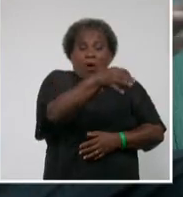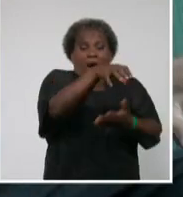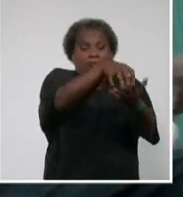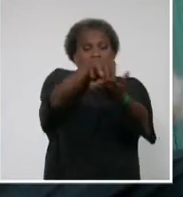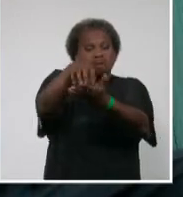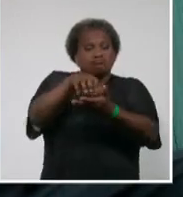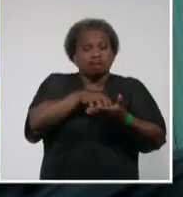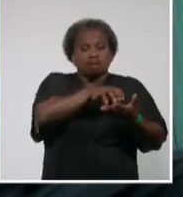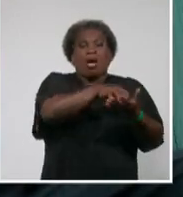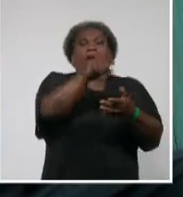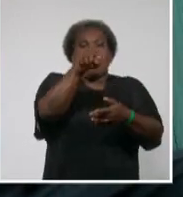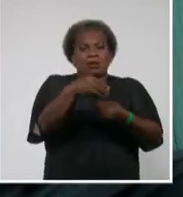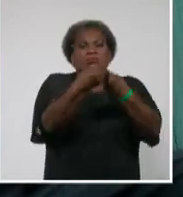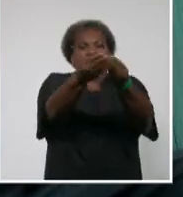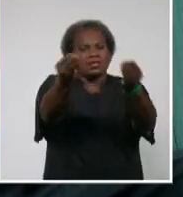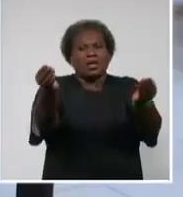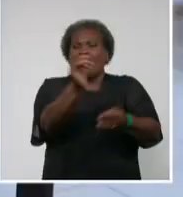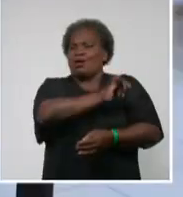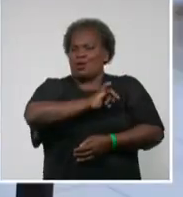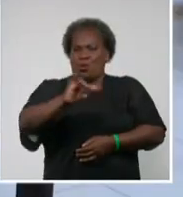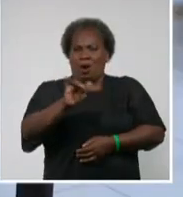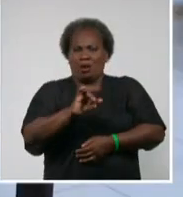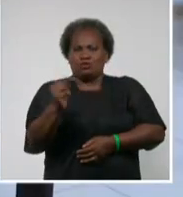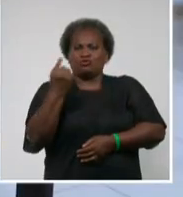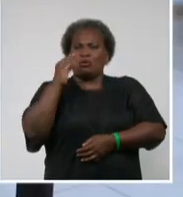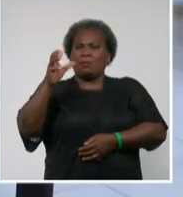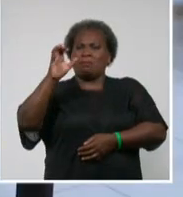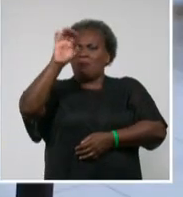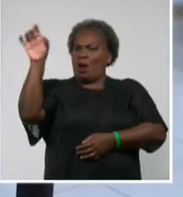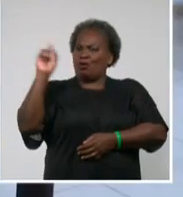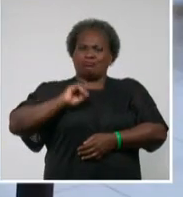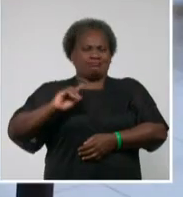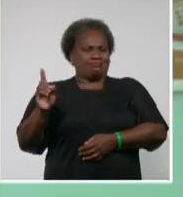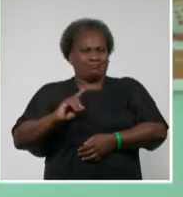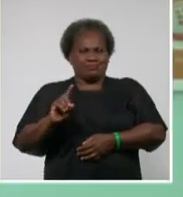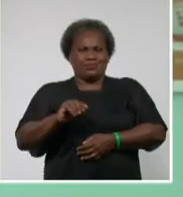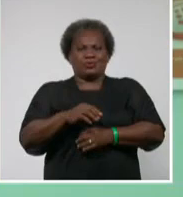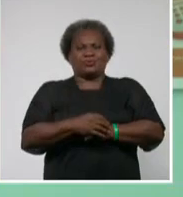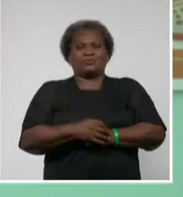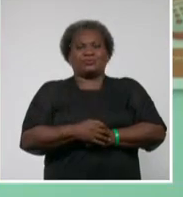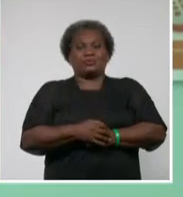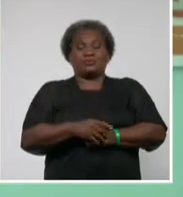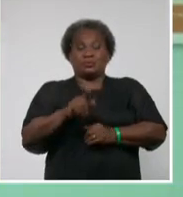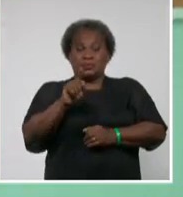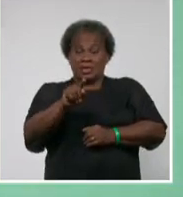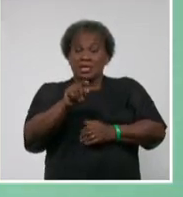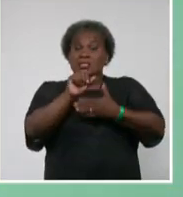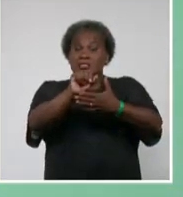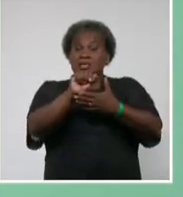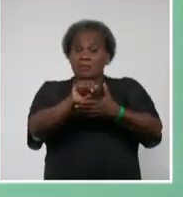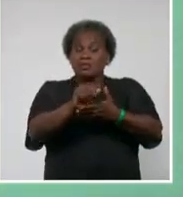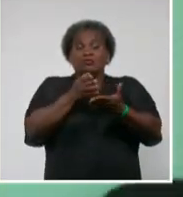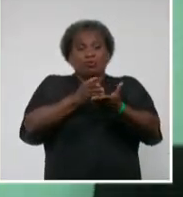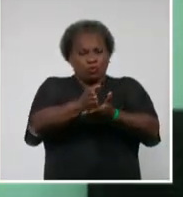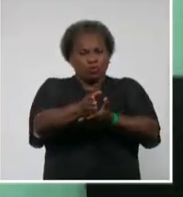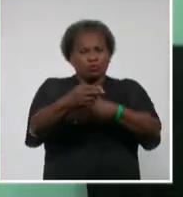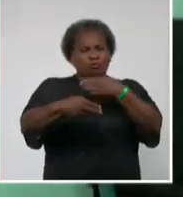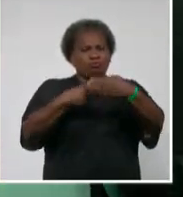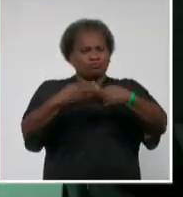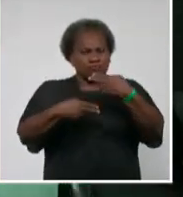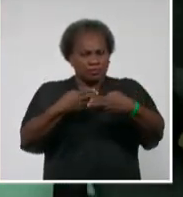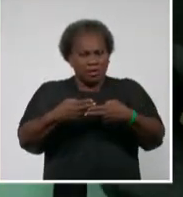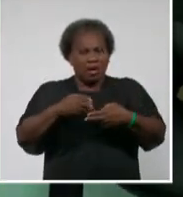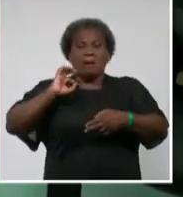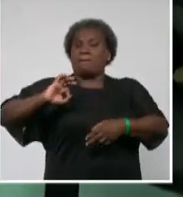descongestionar un poco la cantidad de clientes en la sucursal. Ese tipo de servicio va a continuar realizándose y va